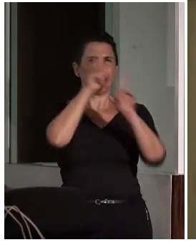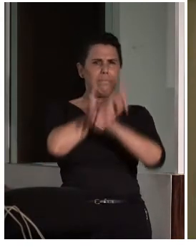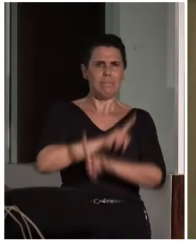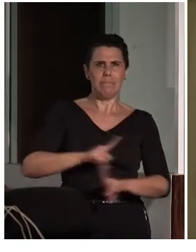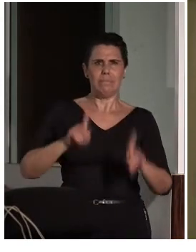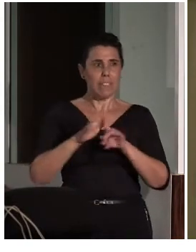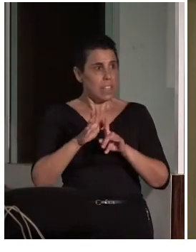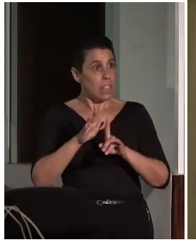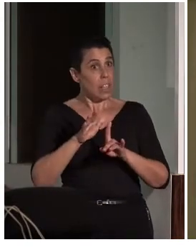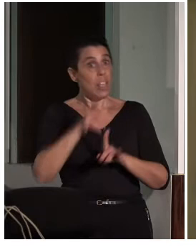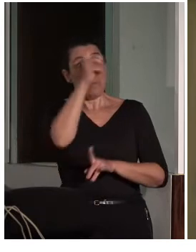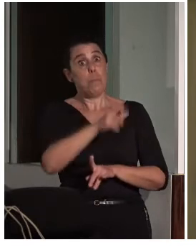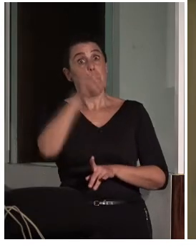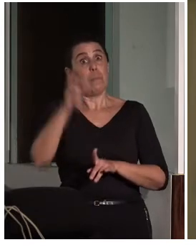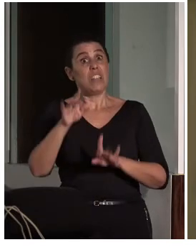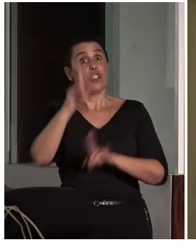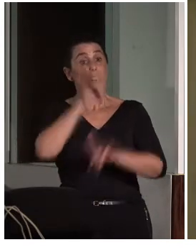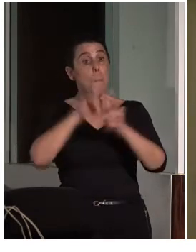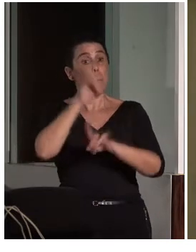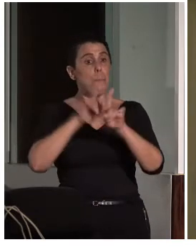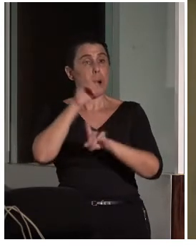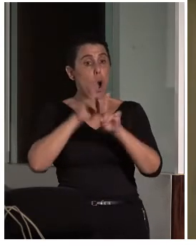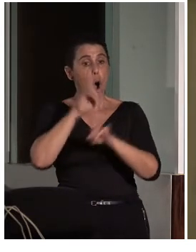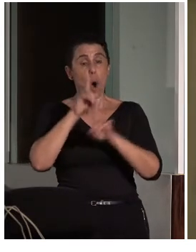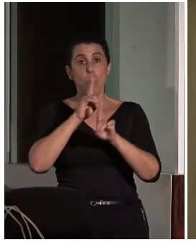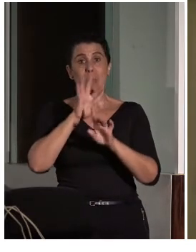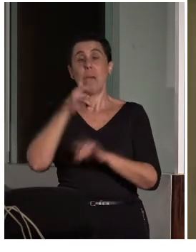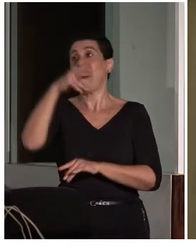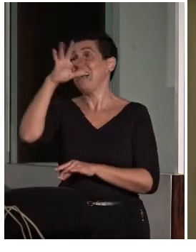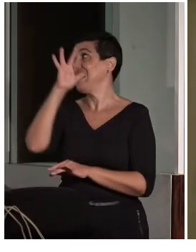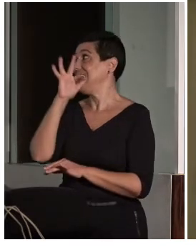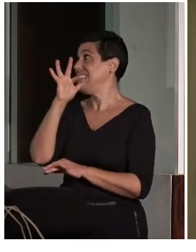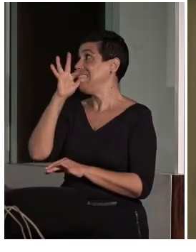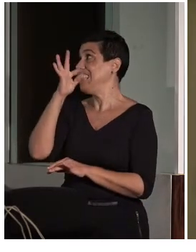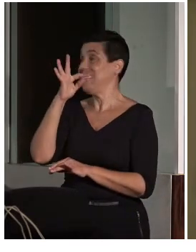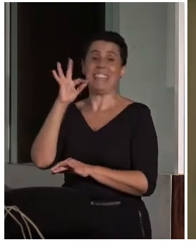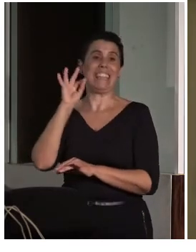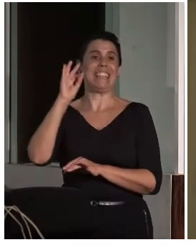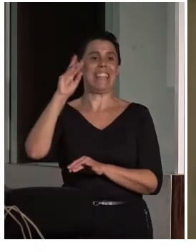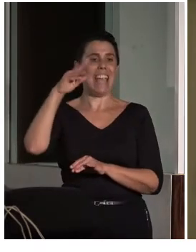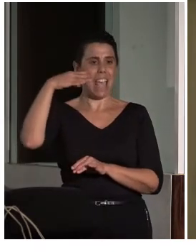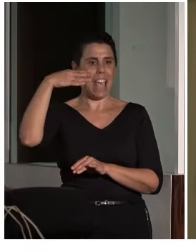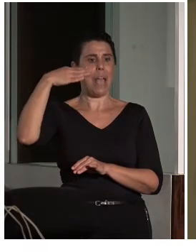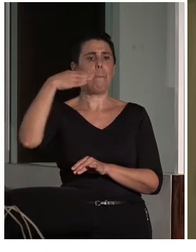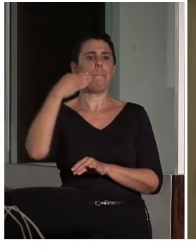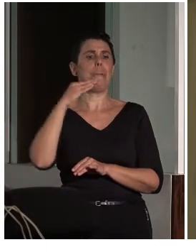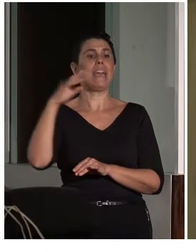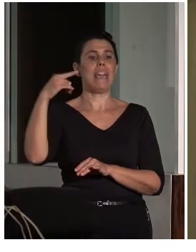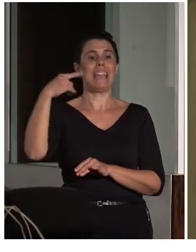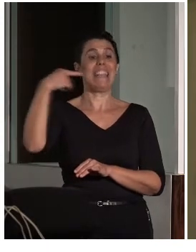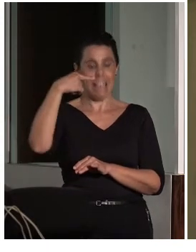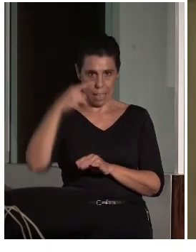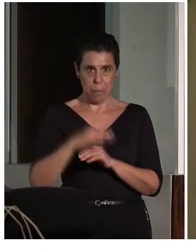las personas con problemas, los TMG son las personas de salud mental con más deficiencias, más dificultades,